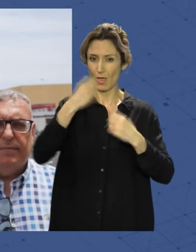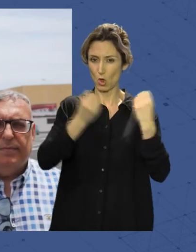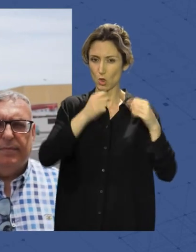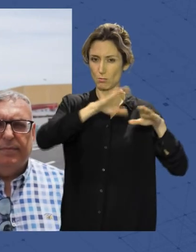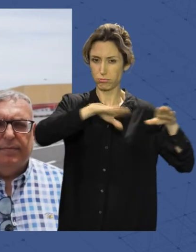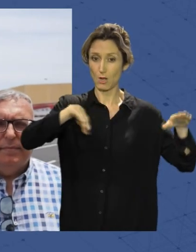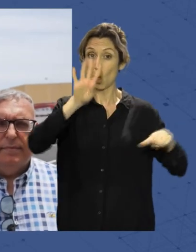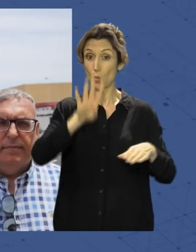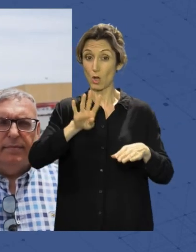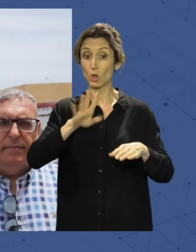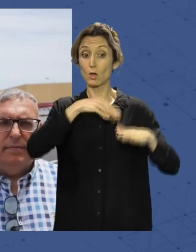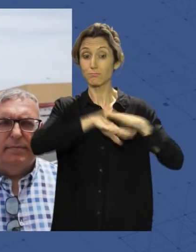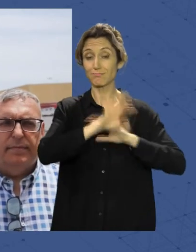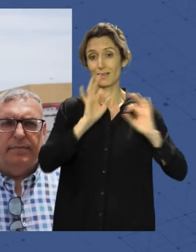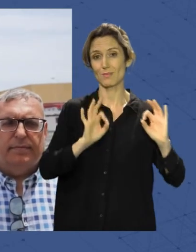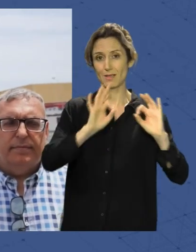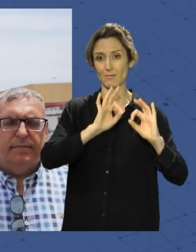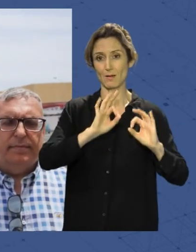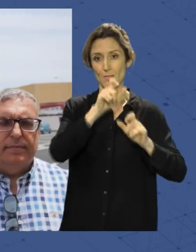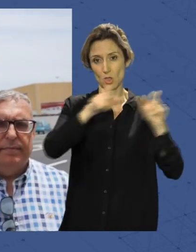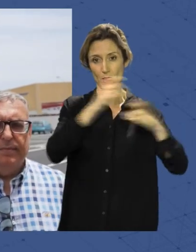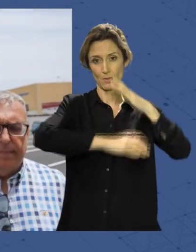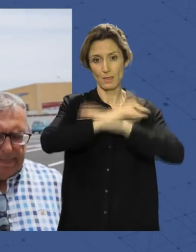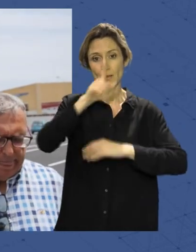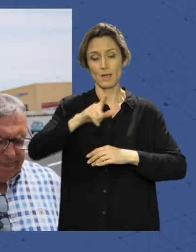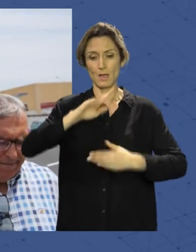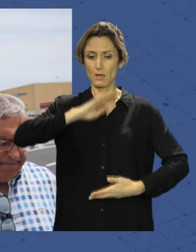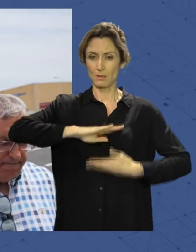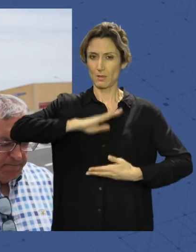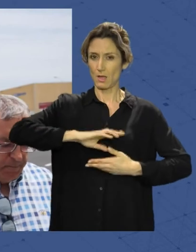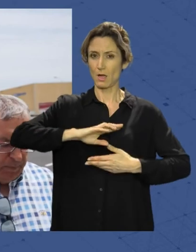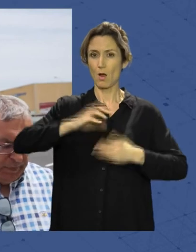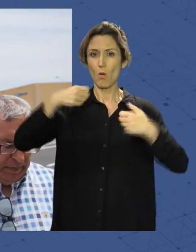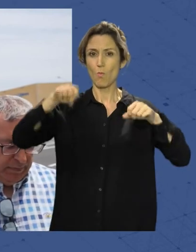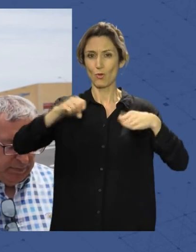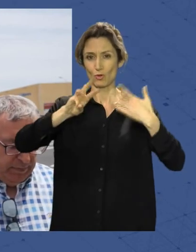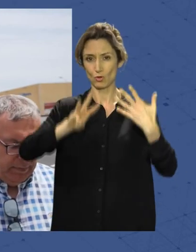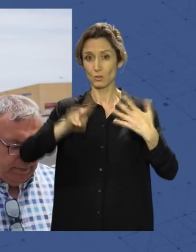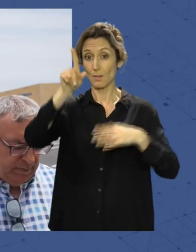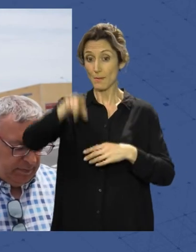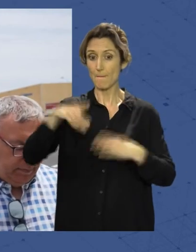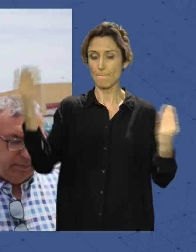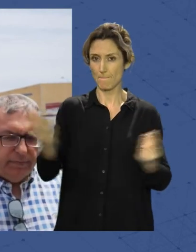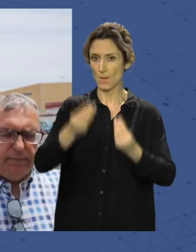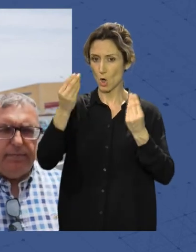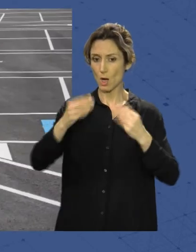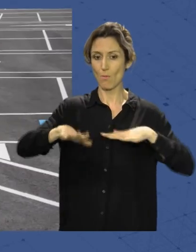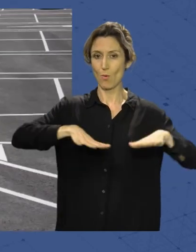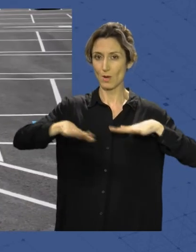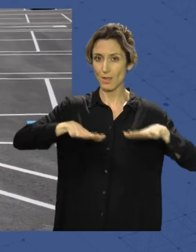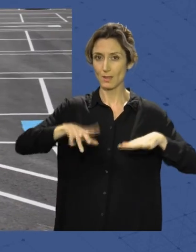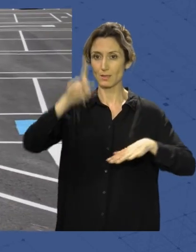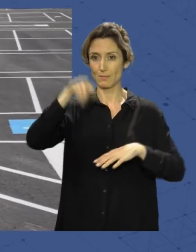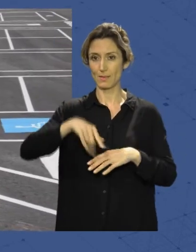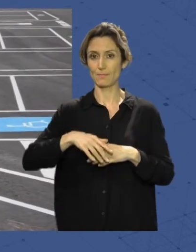reservadas a personas con movilidad reducida capacidad también para 8 motos y que viene a aportar mejoras en la movilidad en